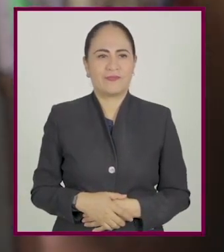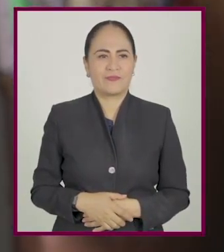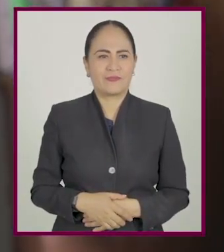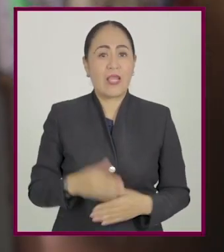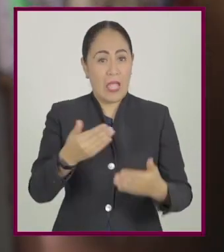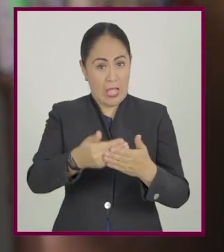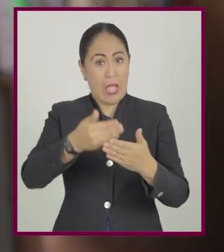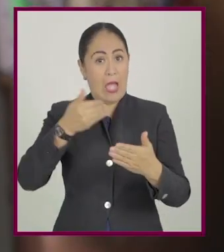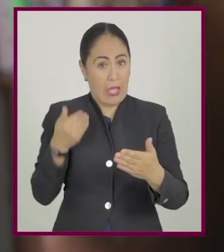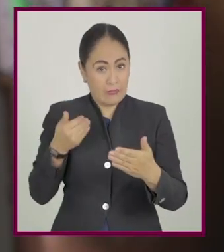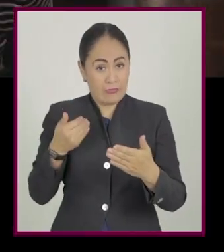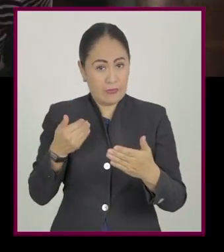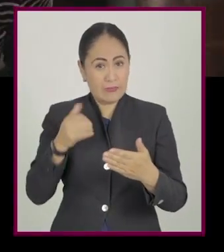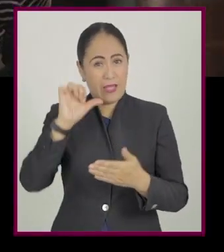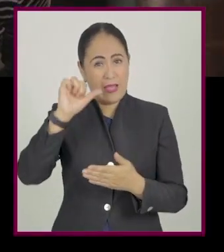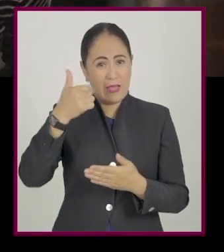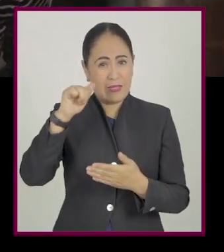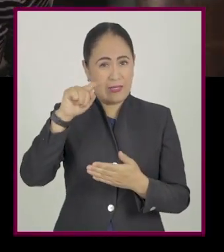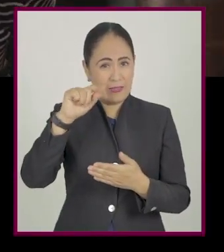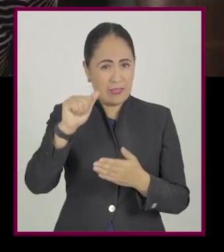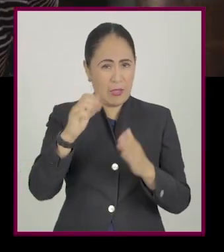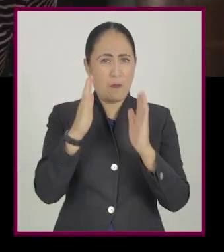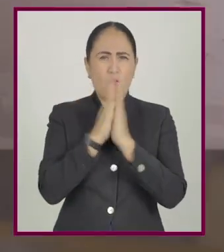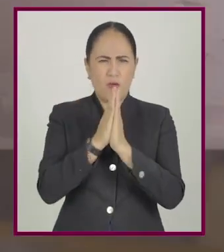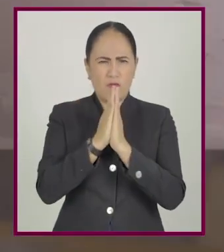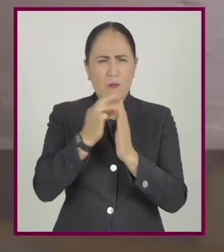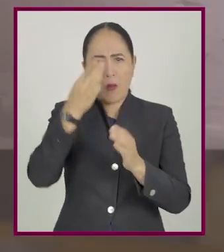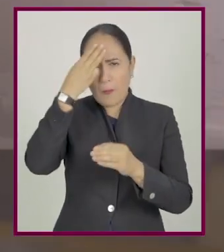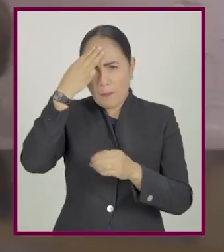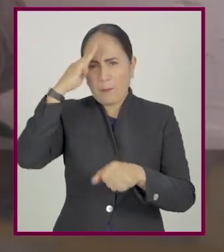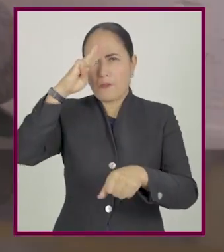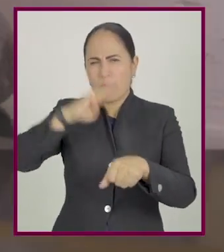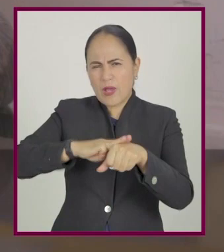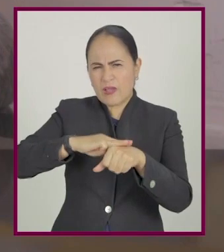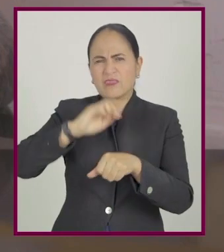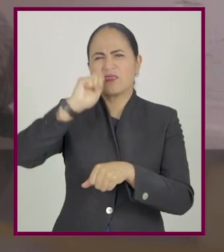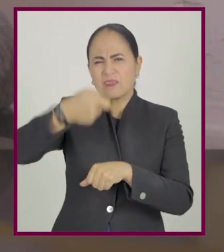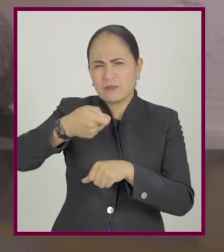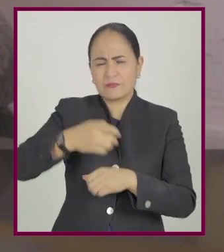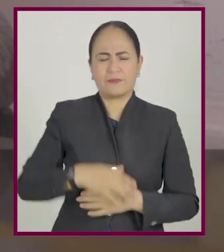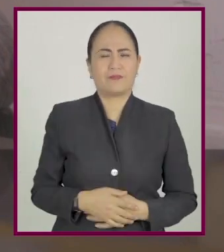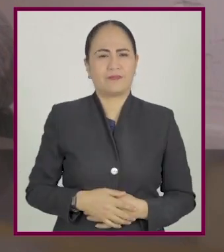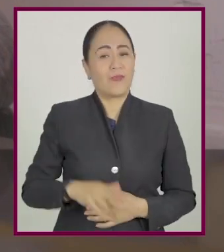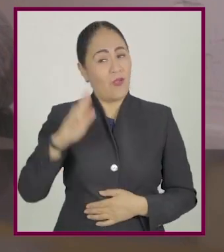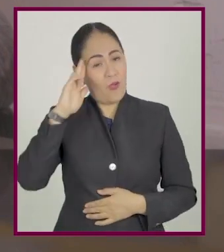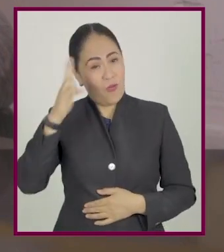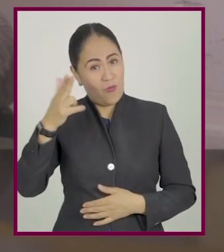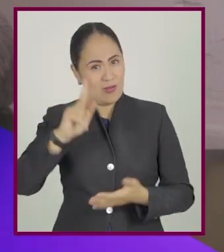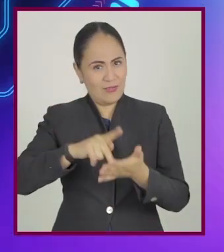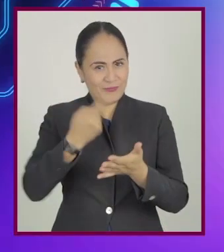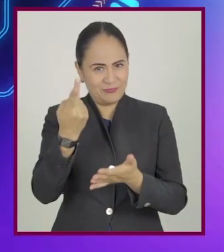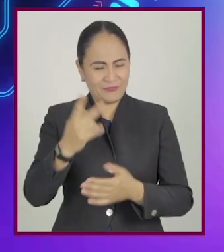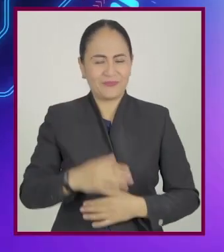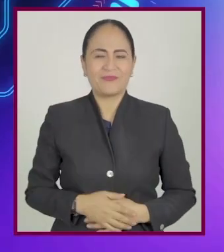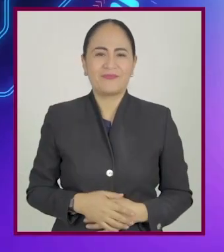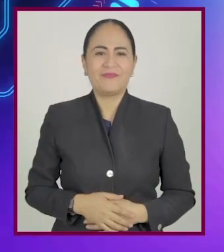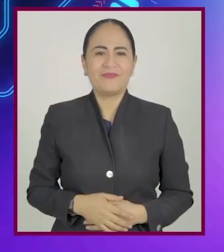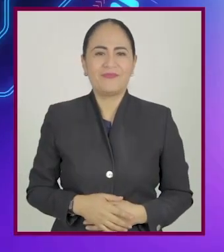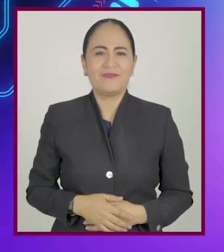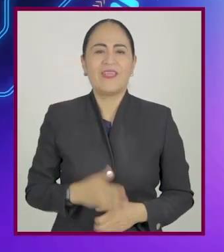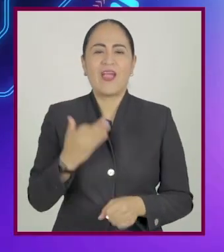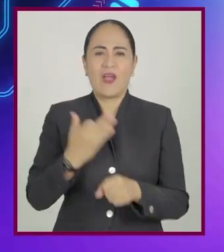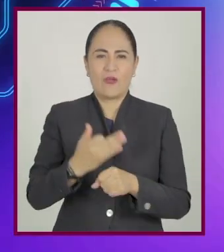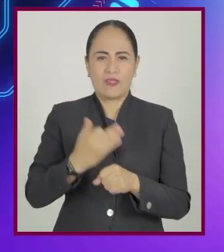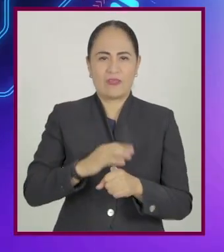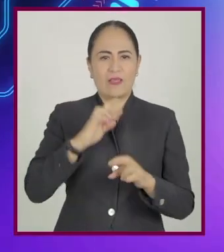curiosos! Antes que otra cosa, Agatha, ¿qué puedes decirnos sobre la memoria? Hola de